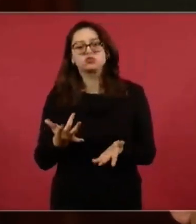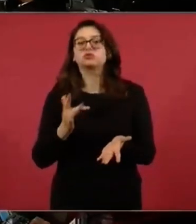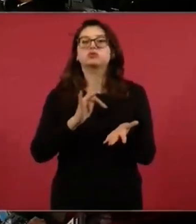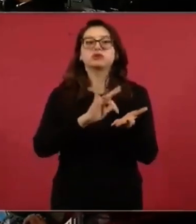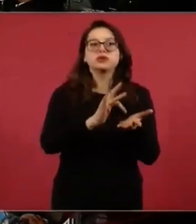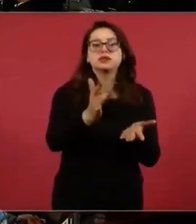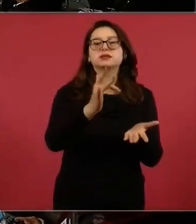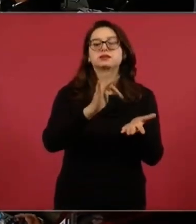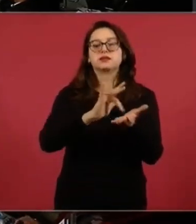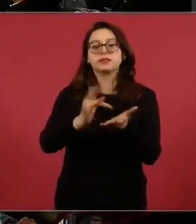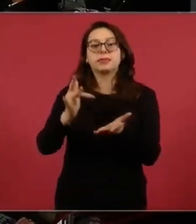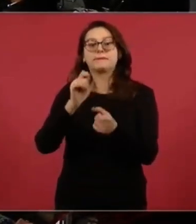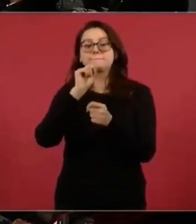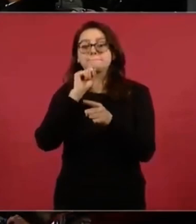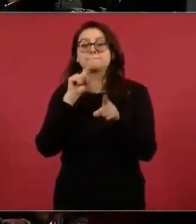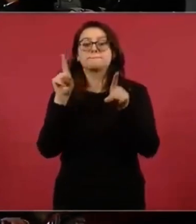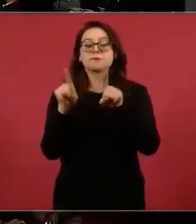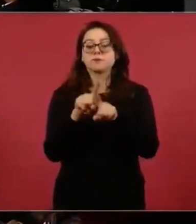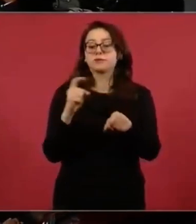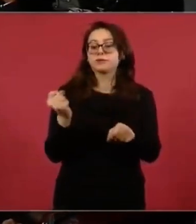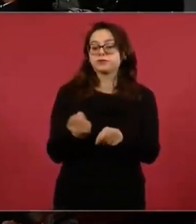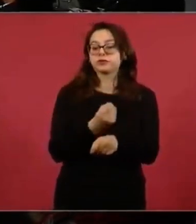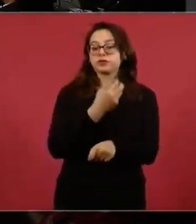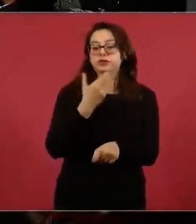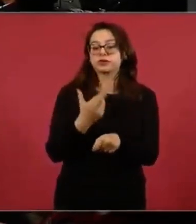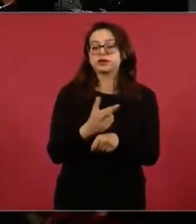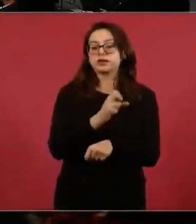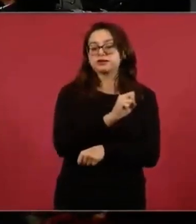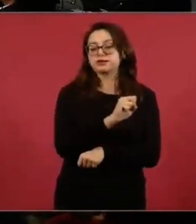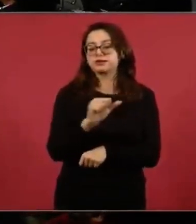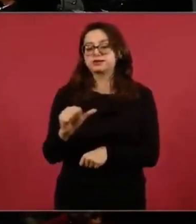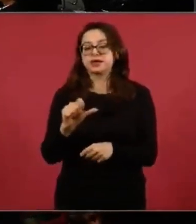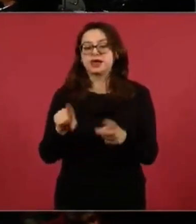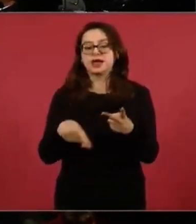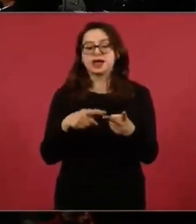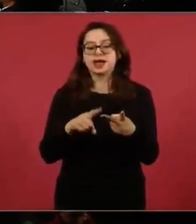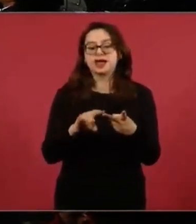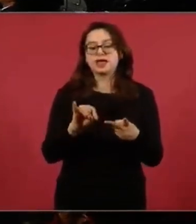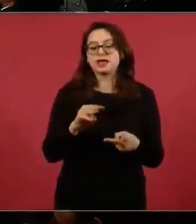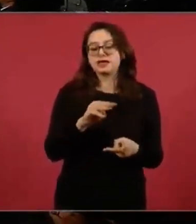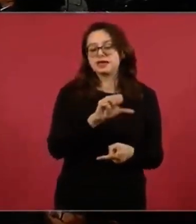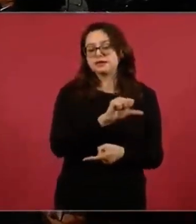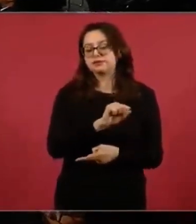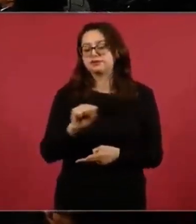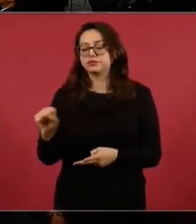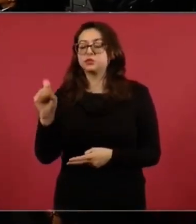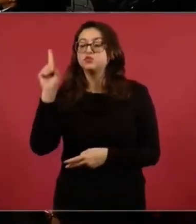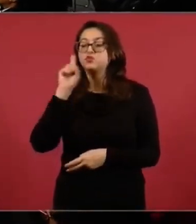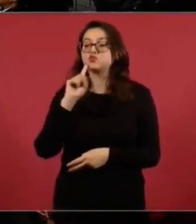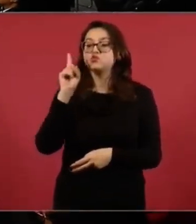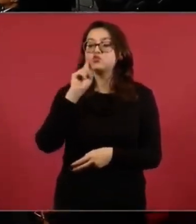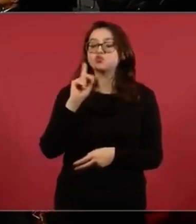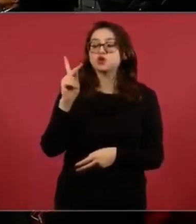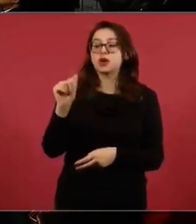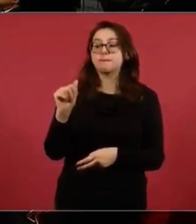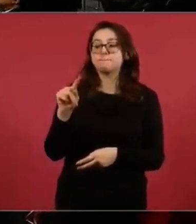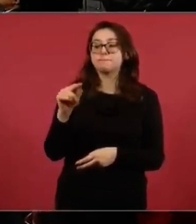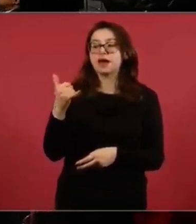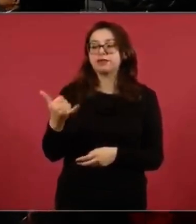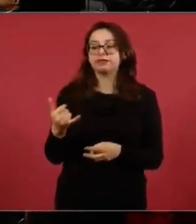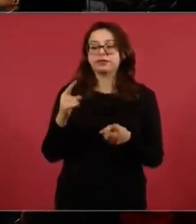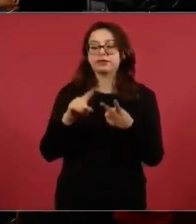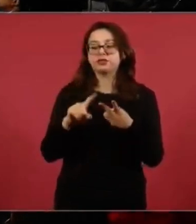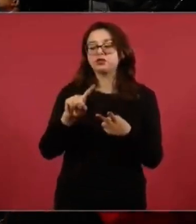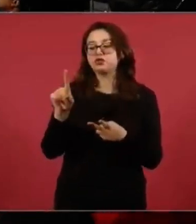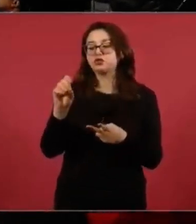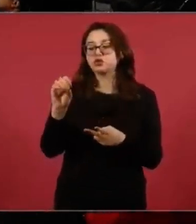gracias a la Secretaría de Salud y al IMSS a través de Pati Hernández y Zoe Robledo, y